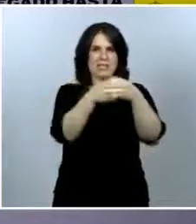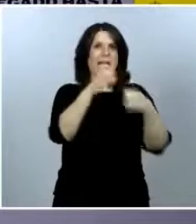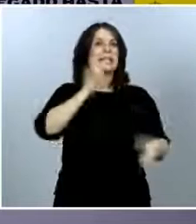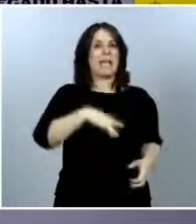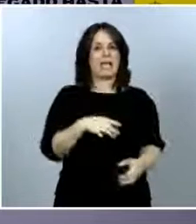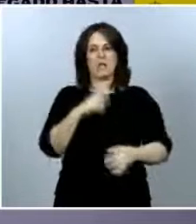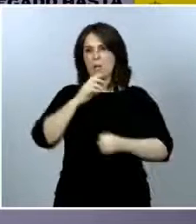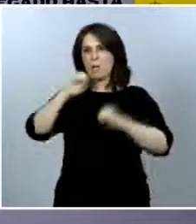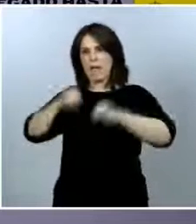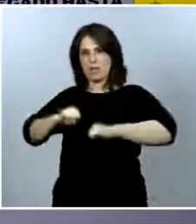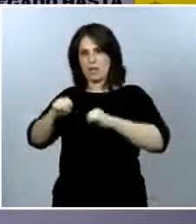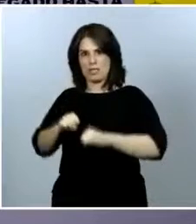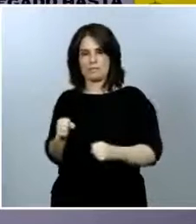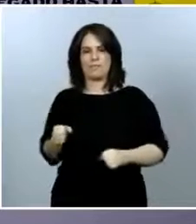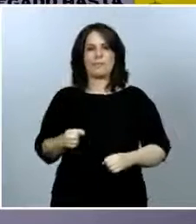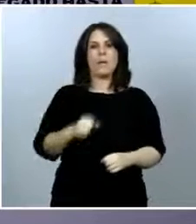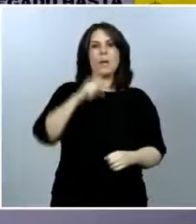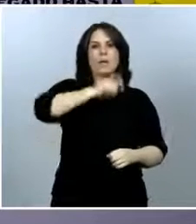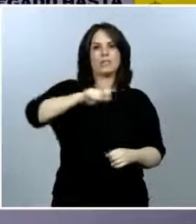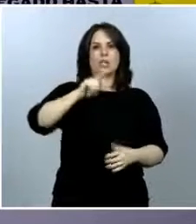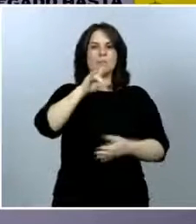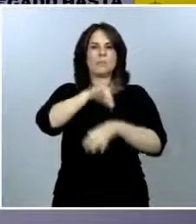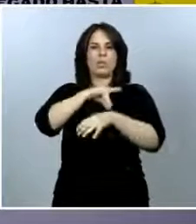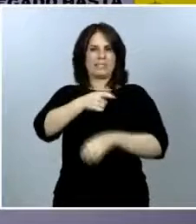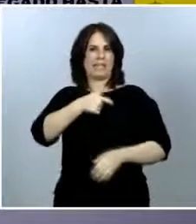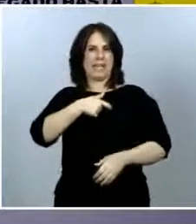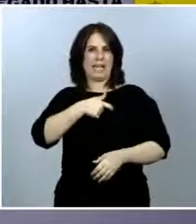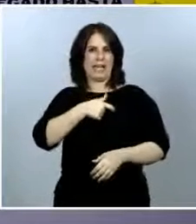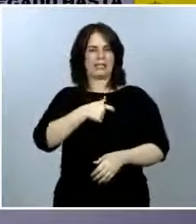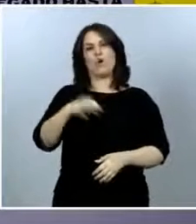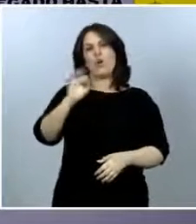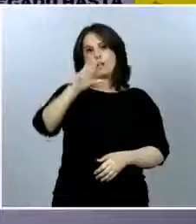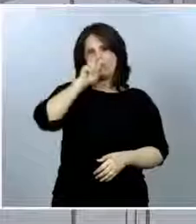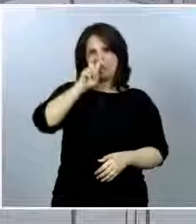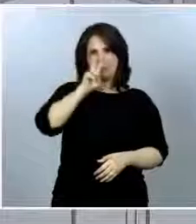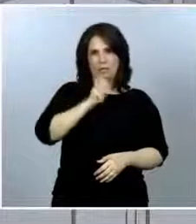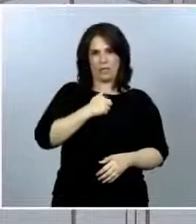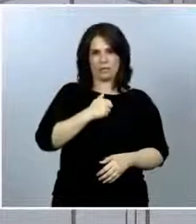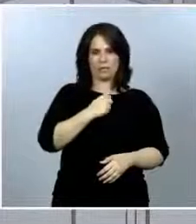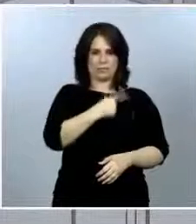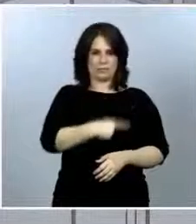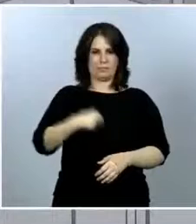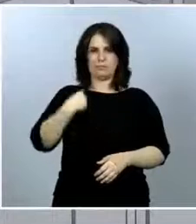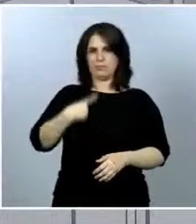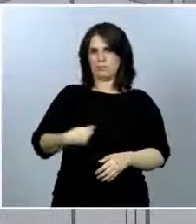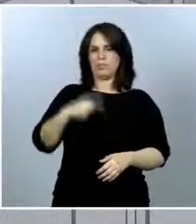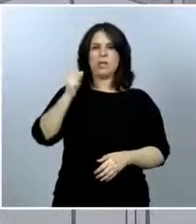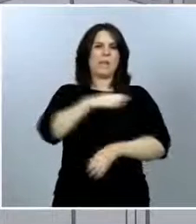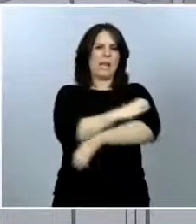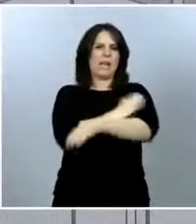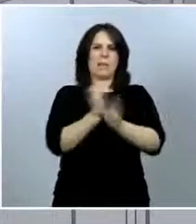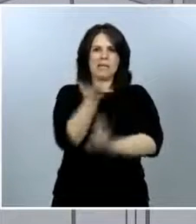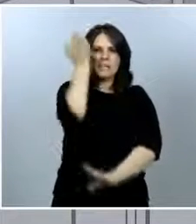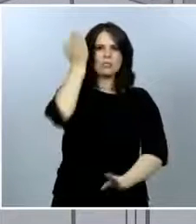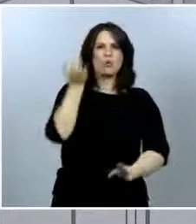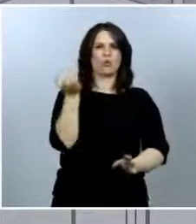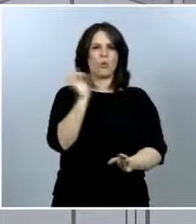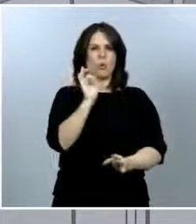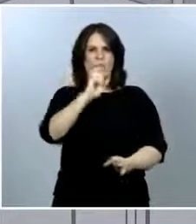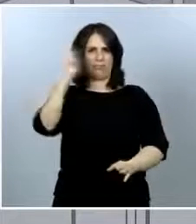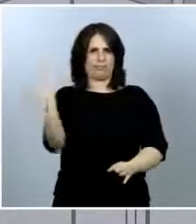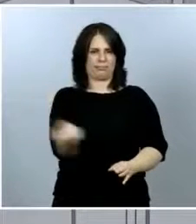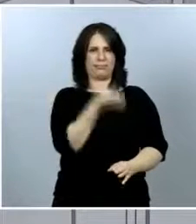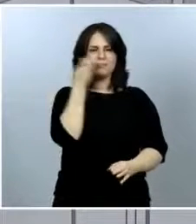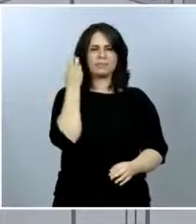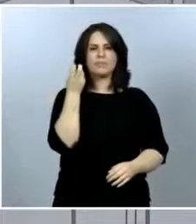personas que tienen patologías cardíacas, patologías respiratorias de fondo y algunas más, hipertensos, etc. Los grupos de riesgo